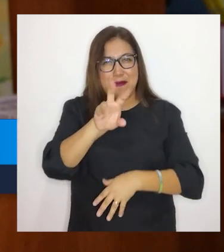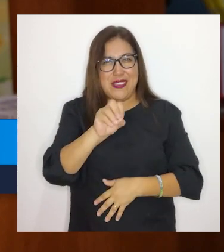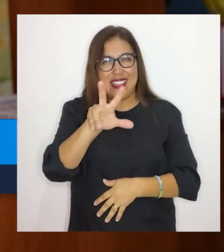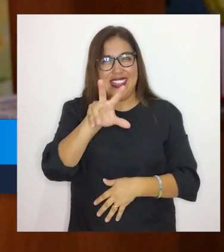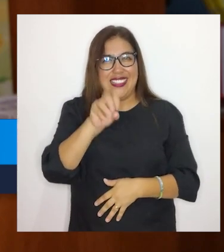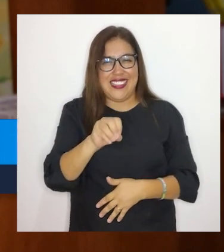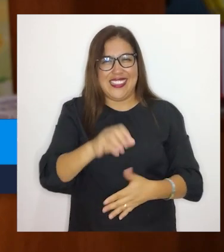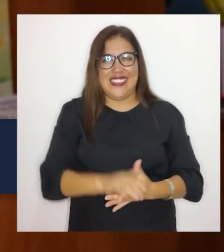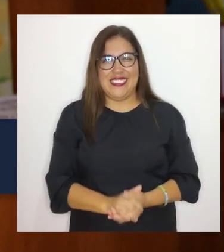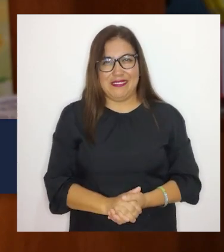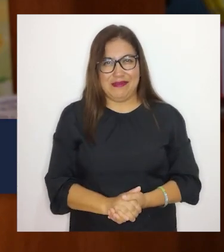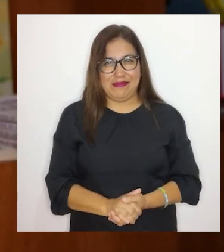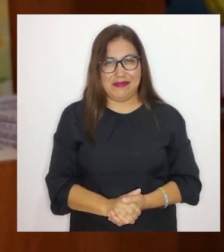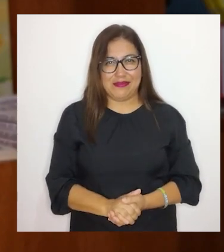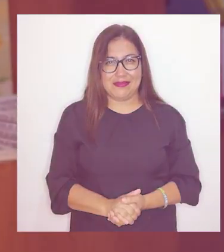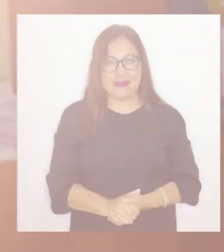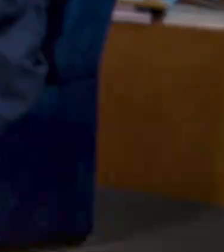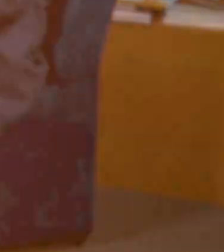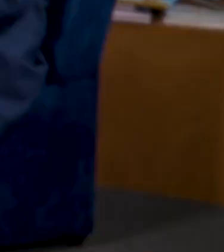Inclusión 2030.